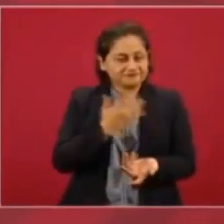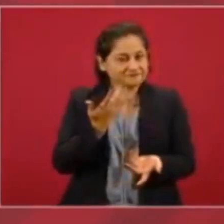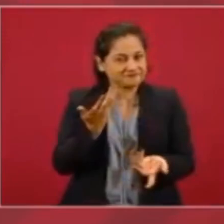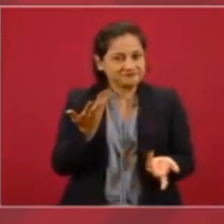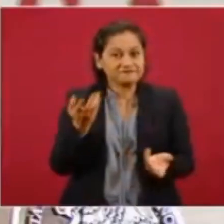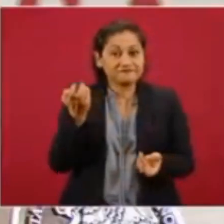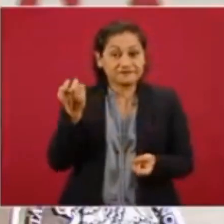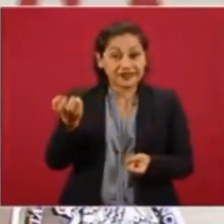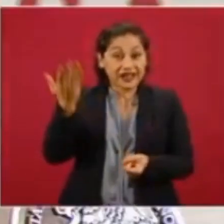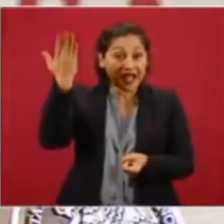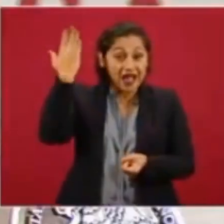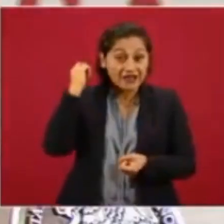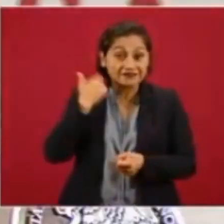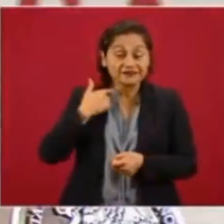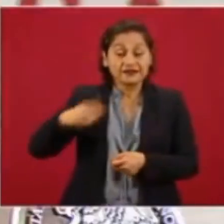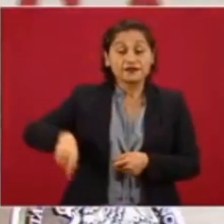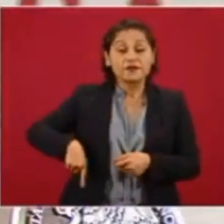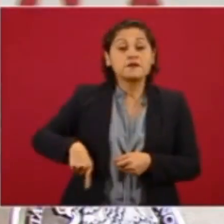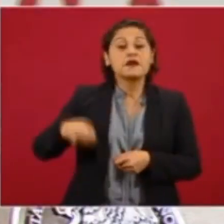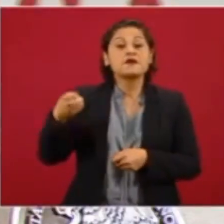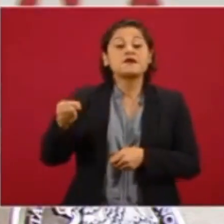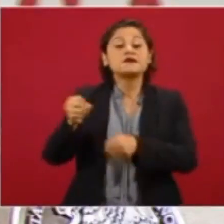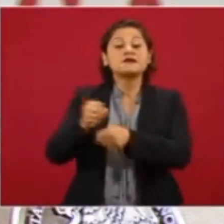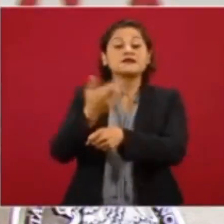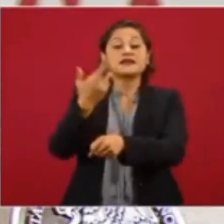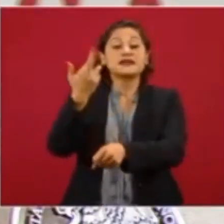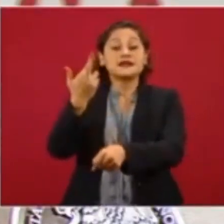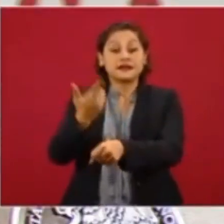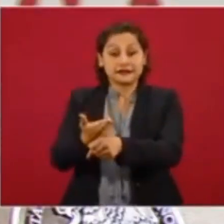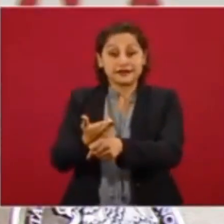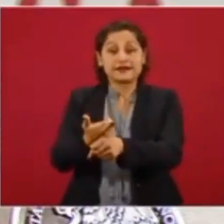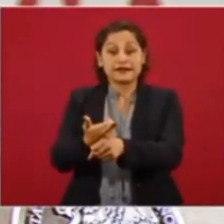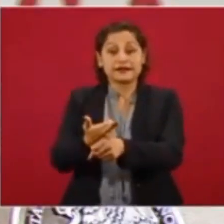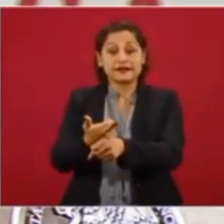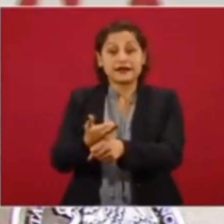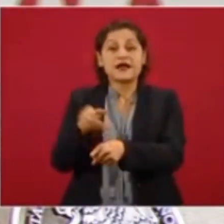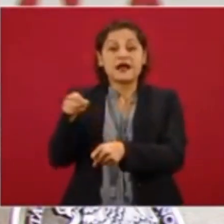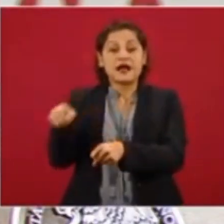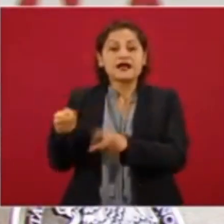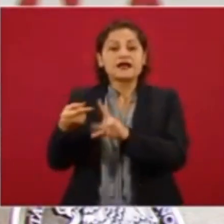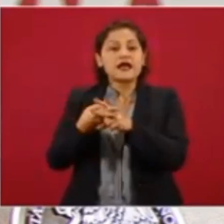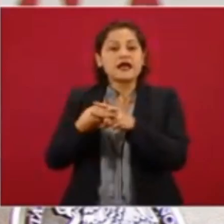de esa secretaría surgió el operativo del 68